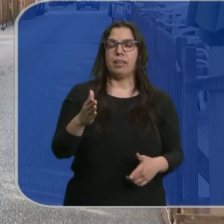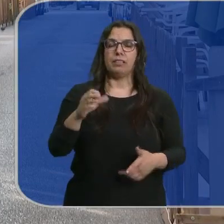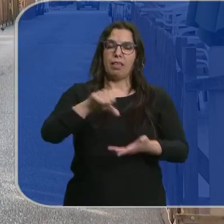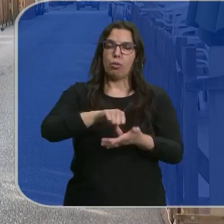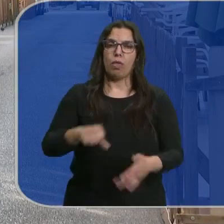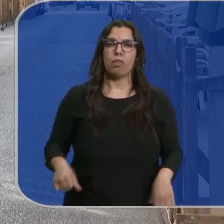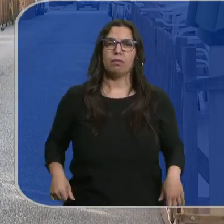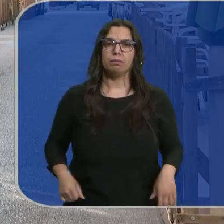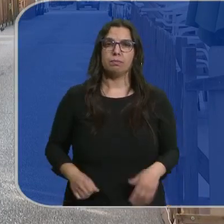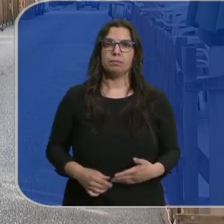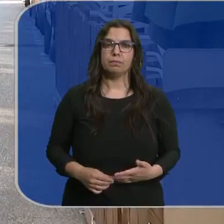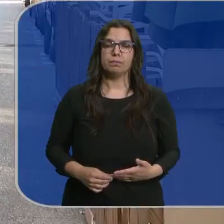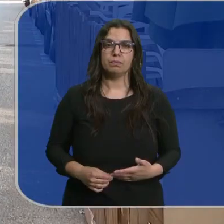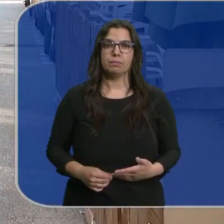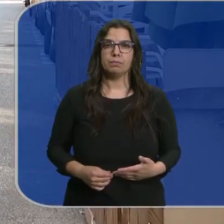a la ciudad.